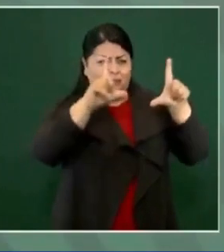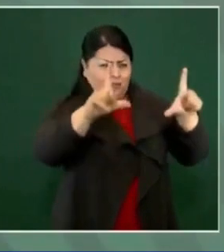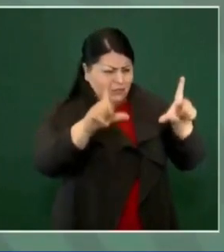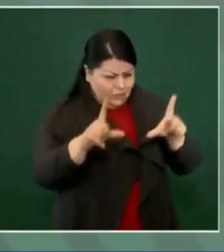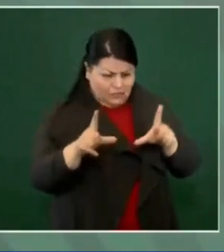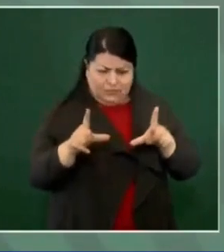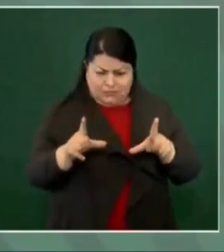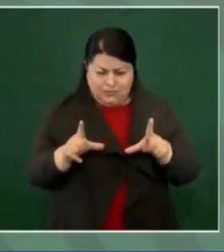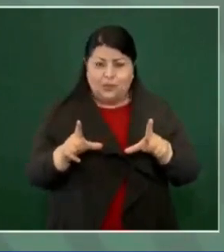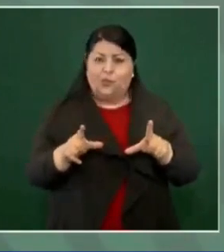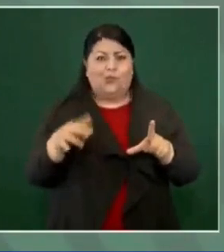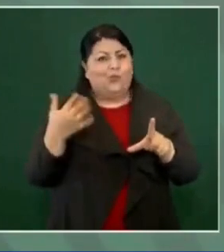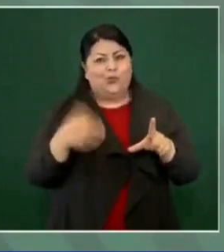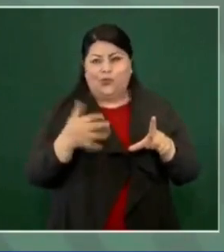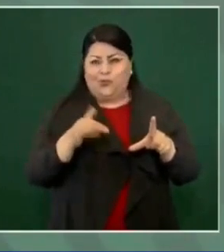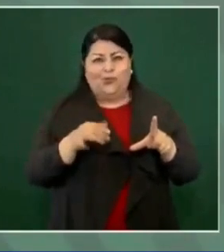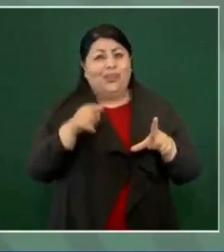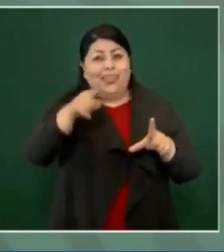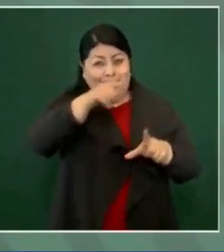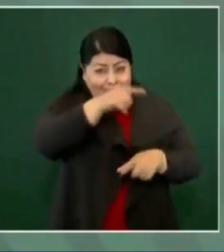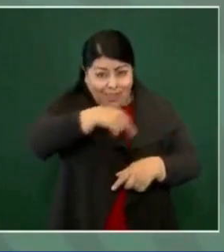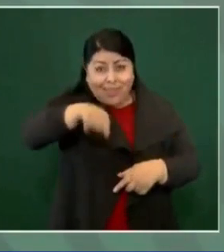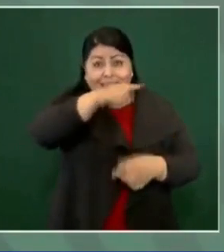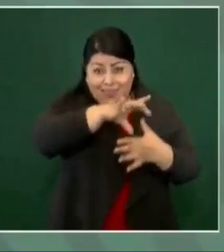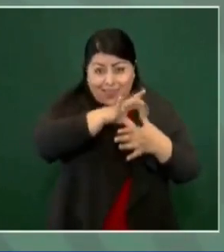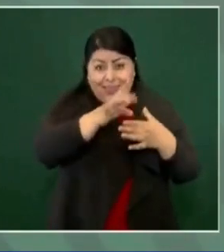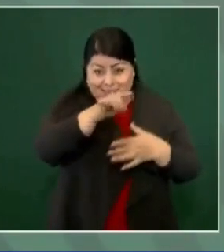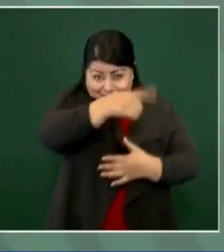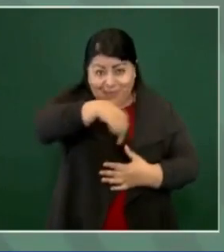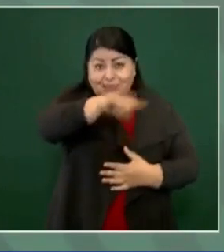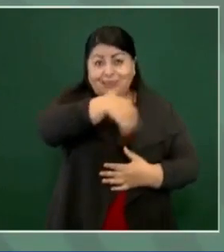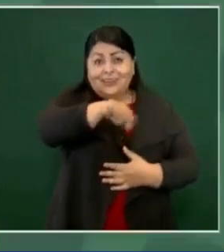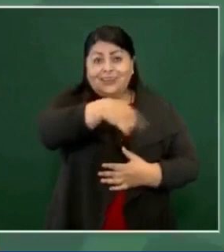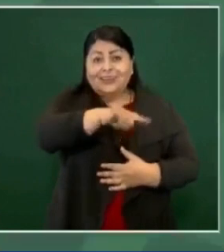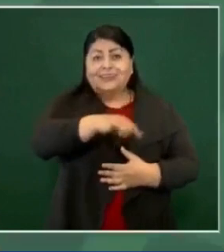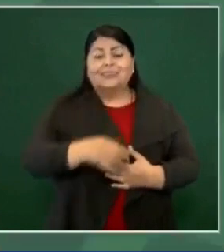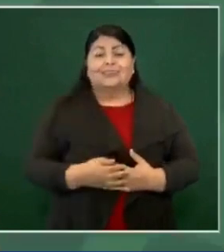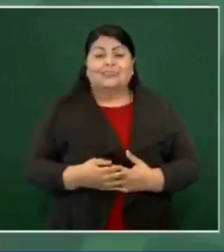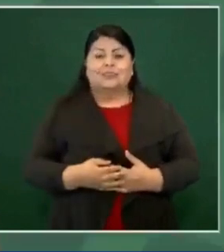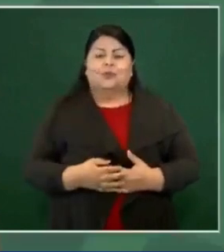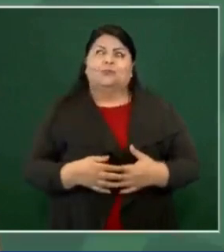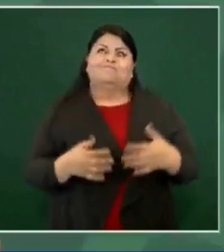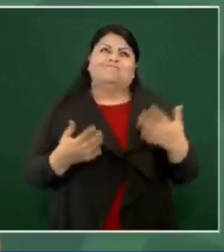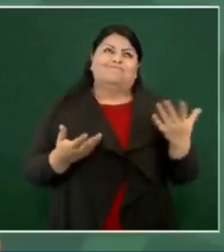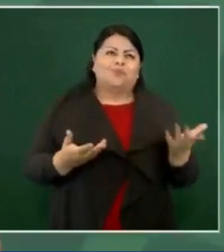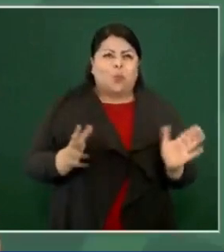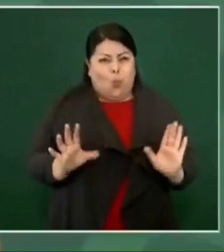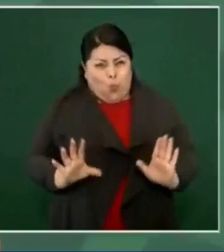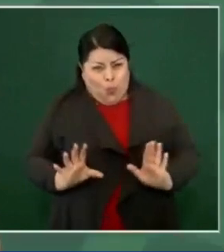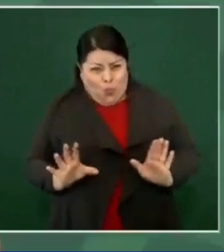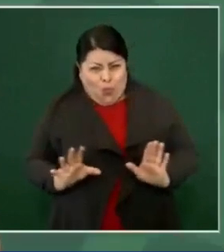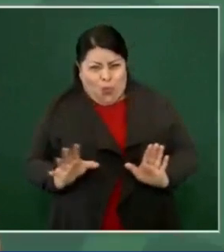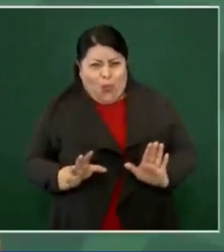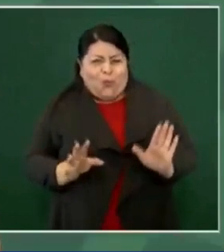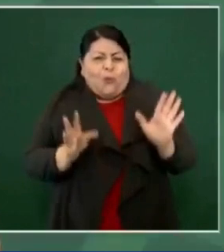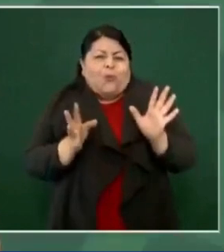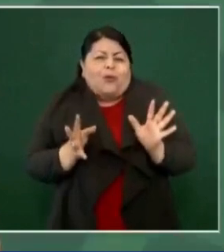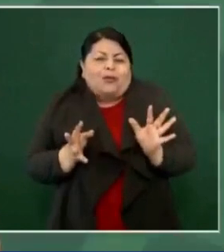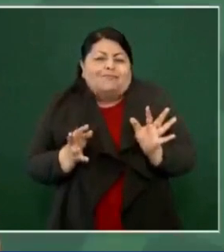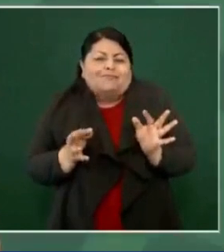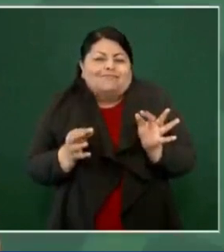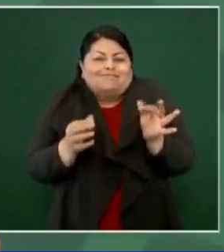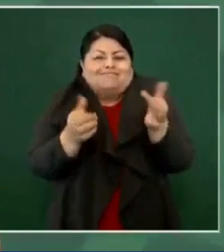también muy sensibles. Entonces,